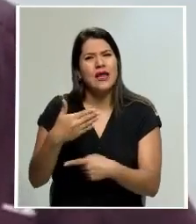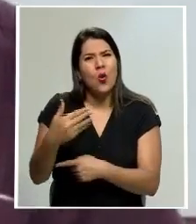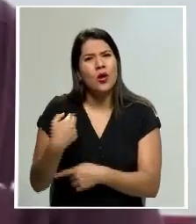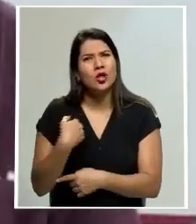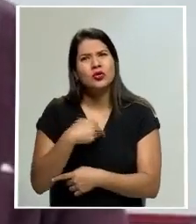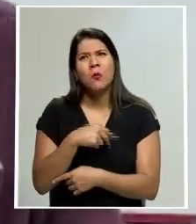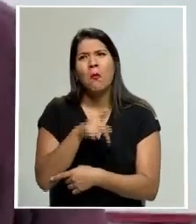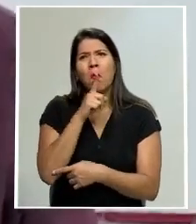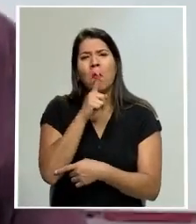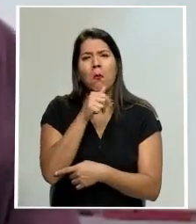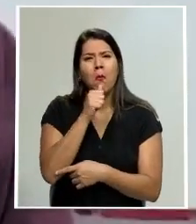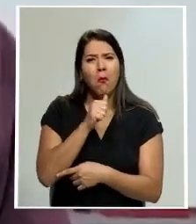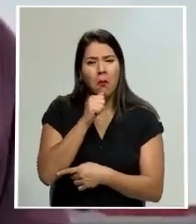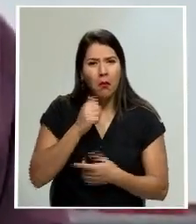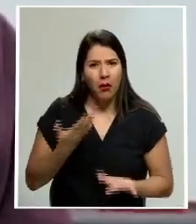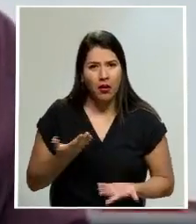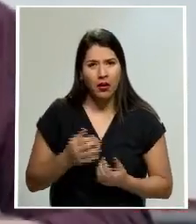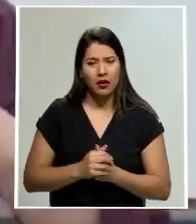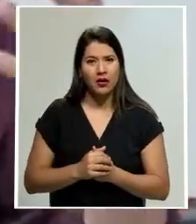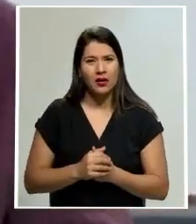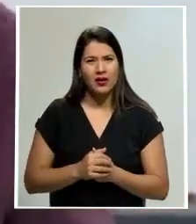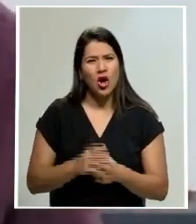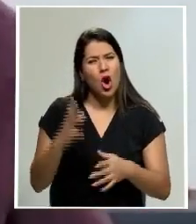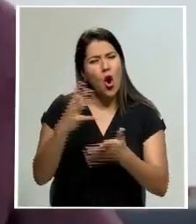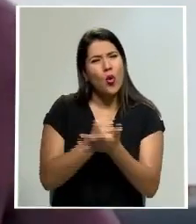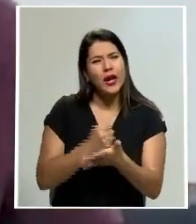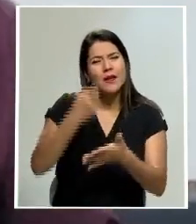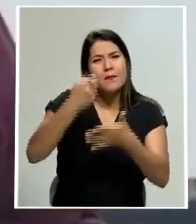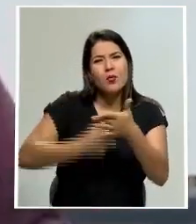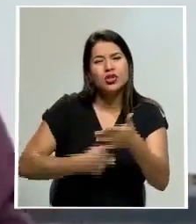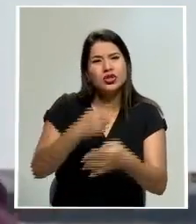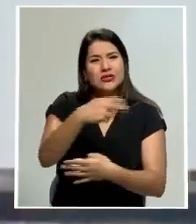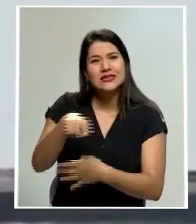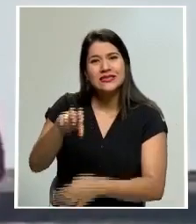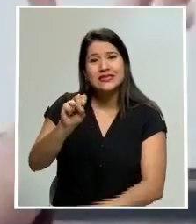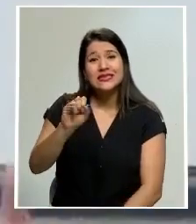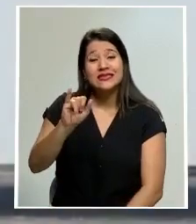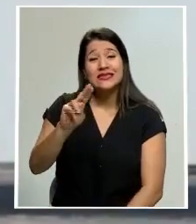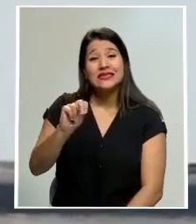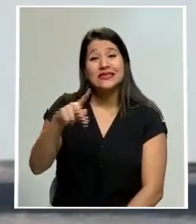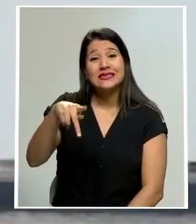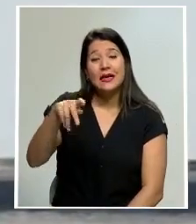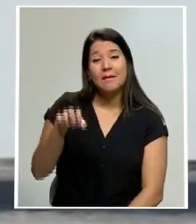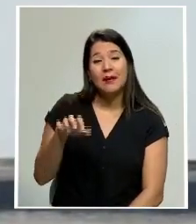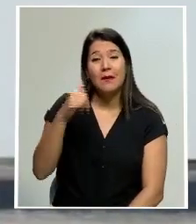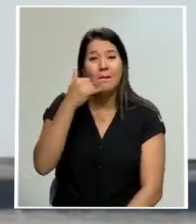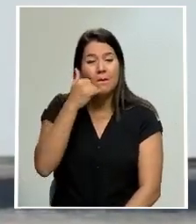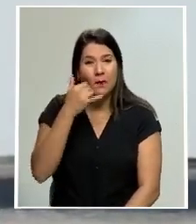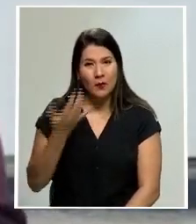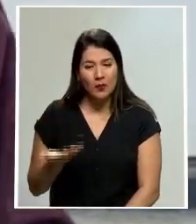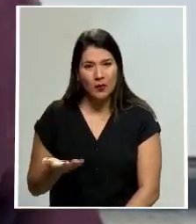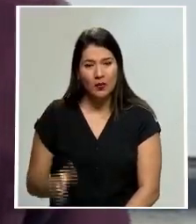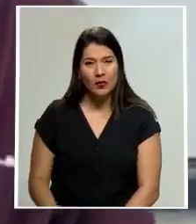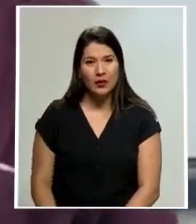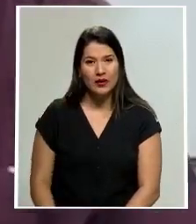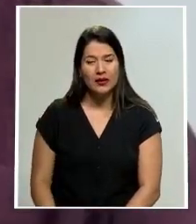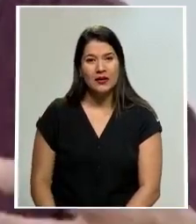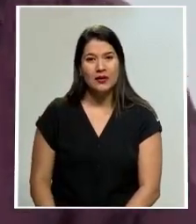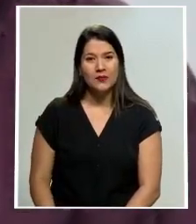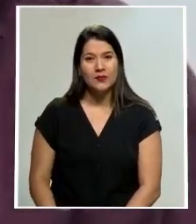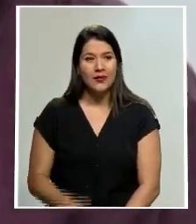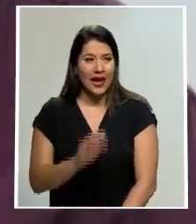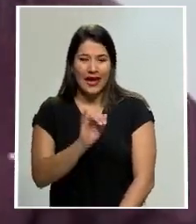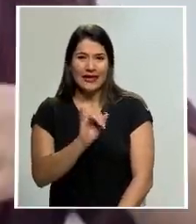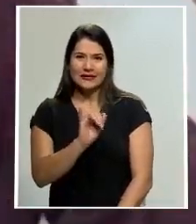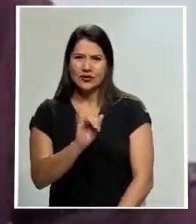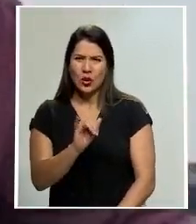impuesto a las transacciones SINPE que es prácticamente lo que está